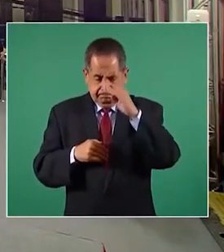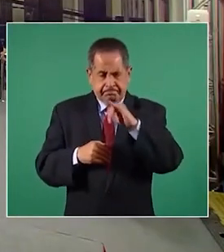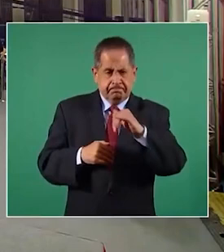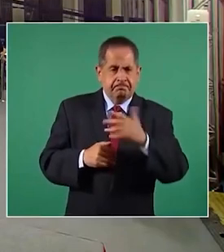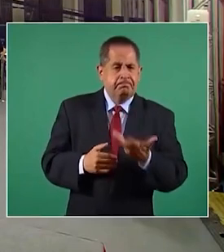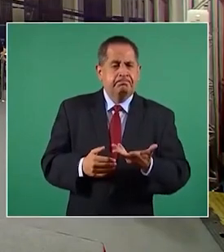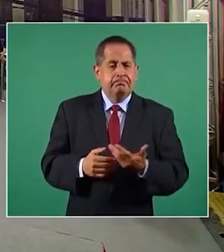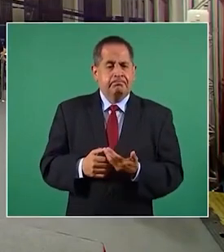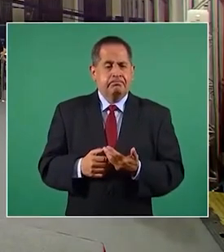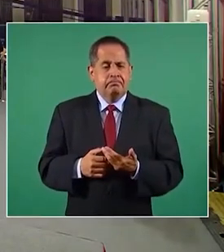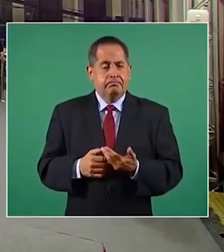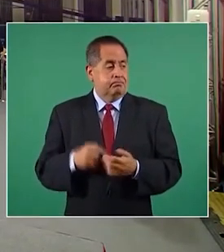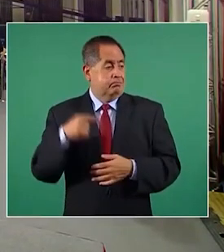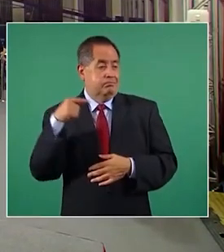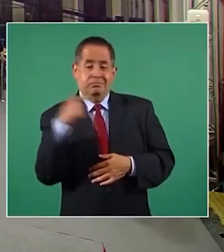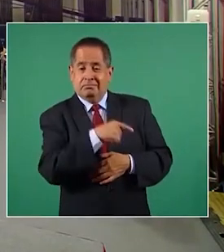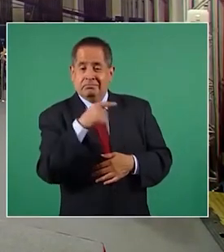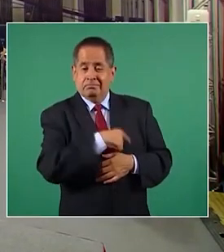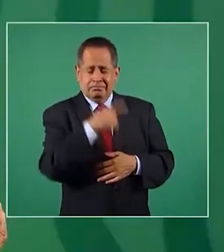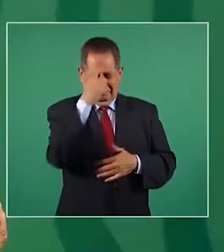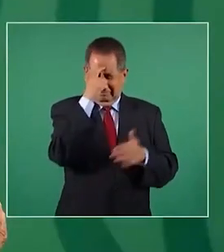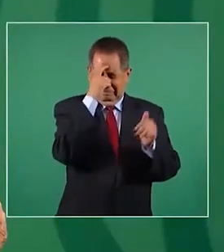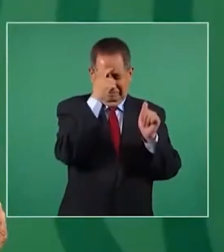por estos retrógradas,